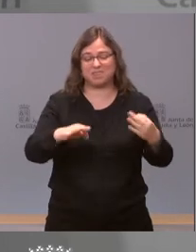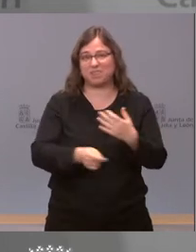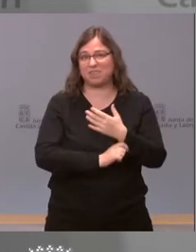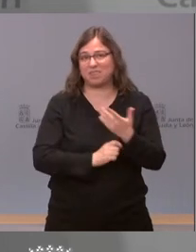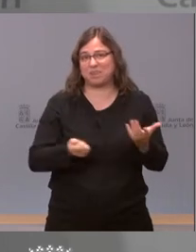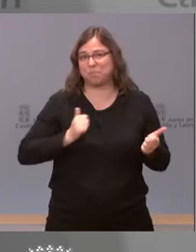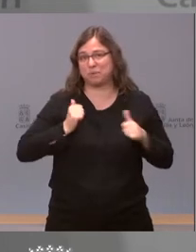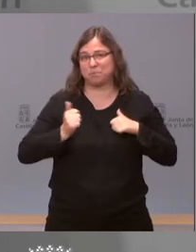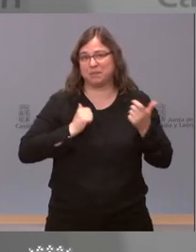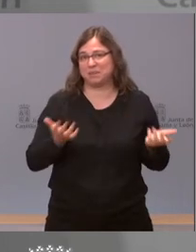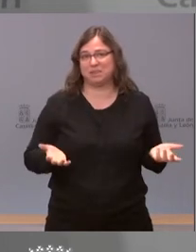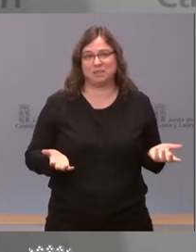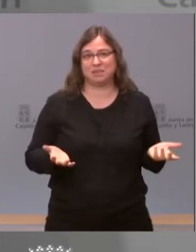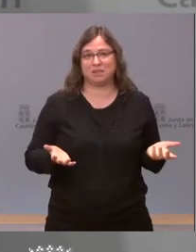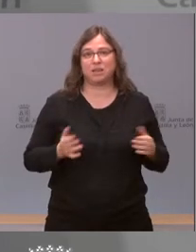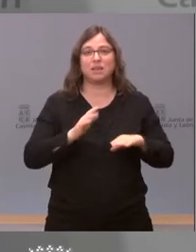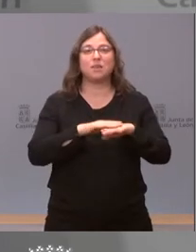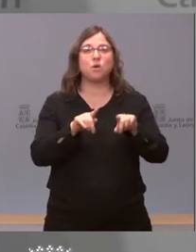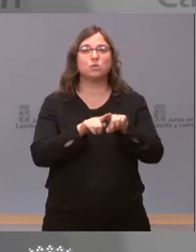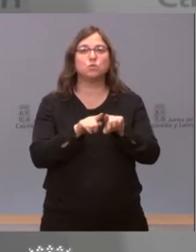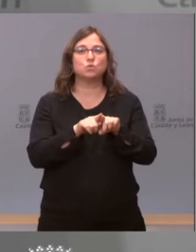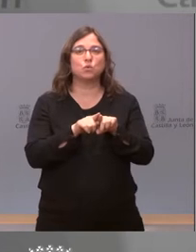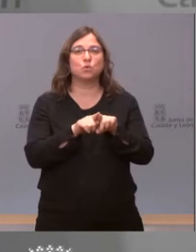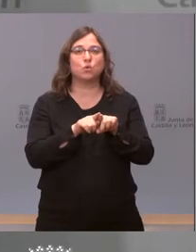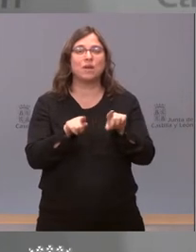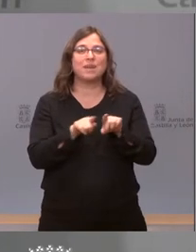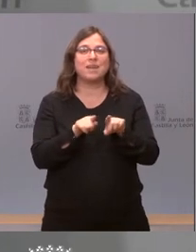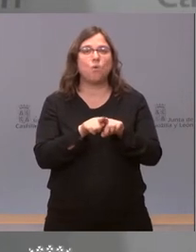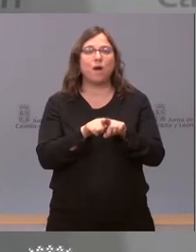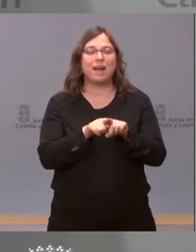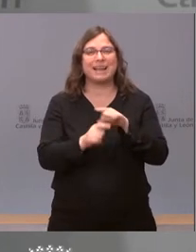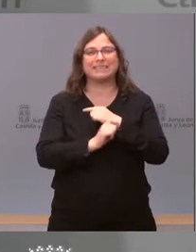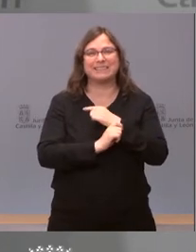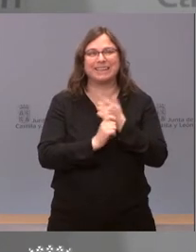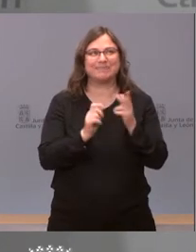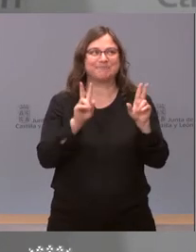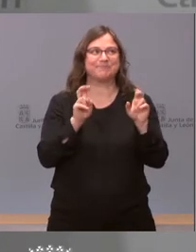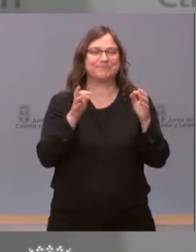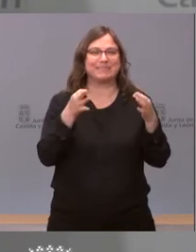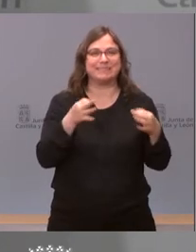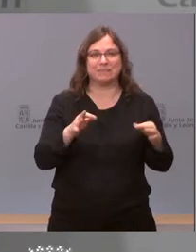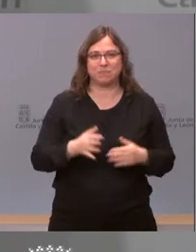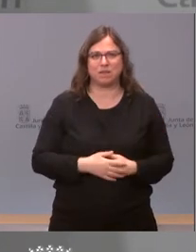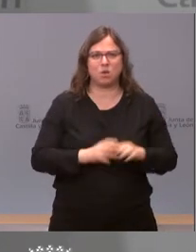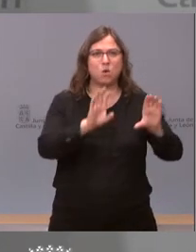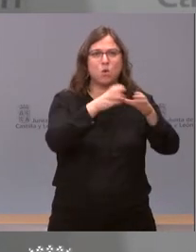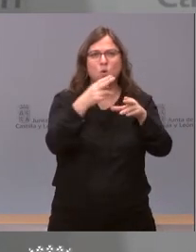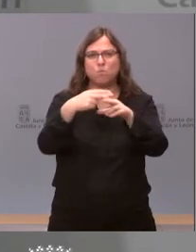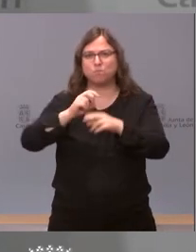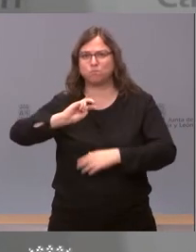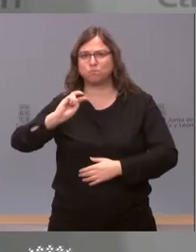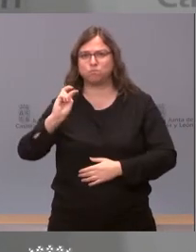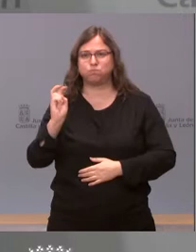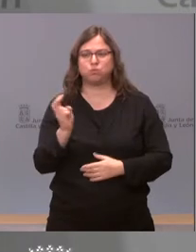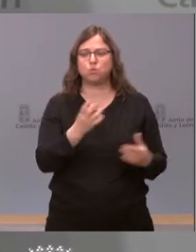Quiero decir que esta estrategia es un poco simple. Vamos a decirlo. Hay muchos partidos en las Cortes de